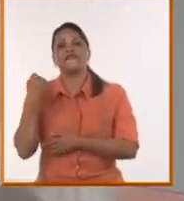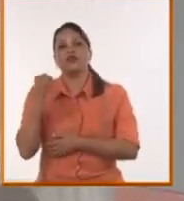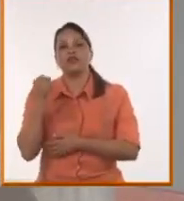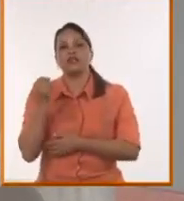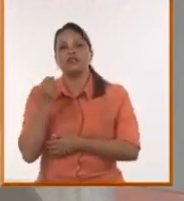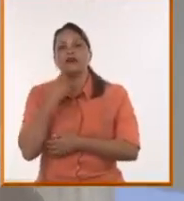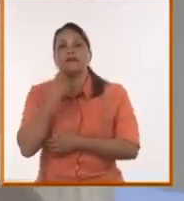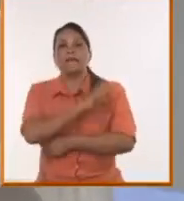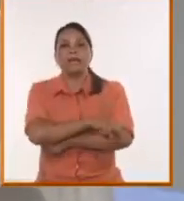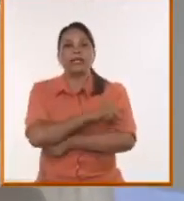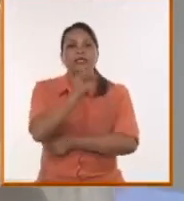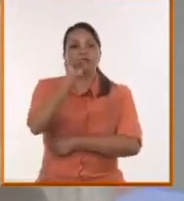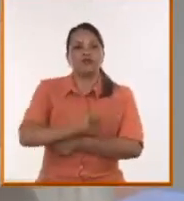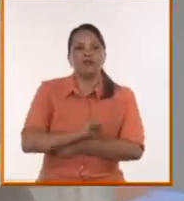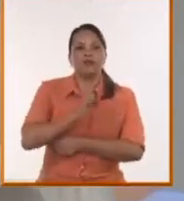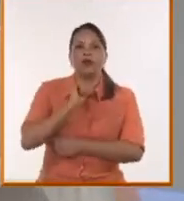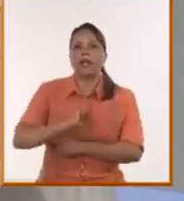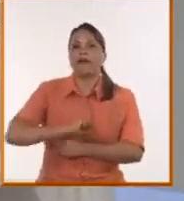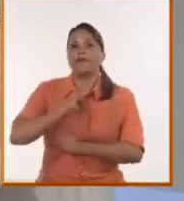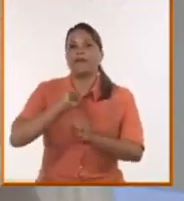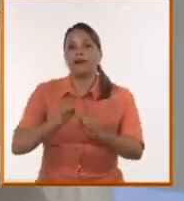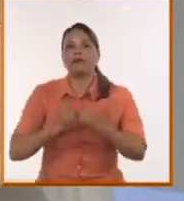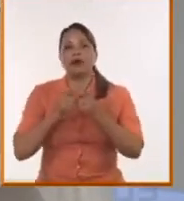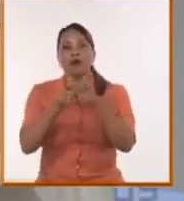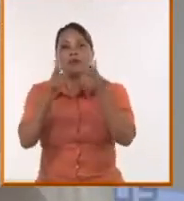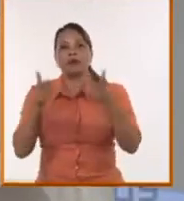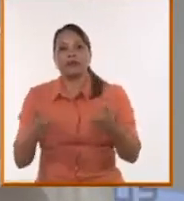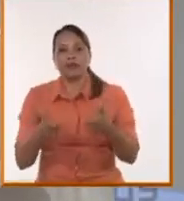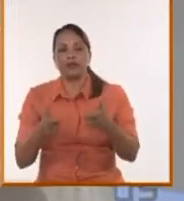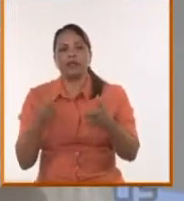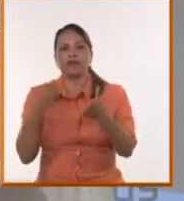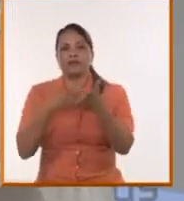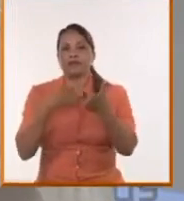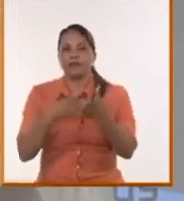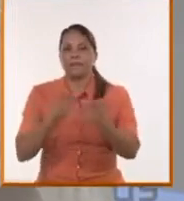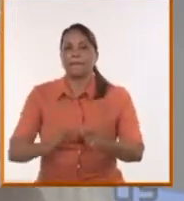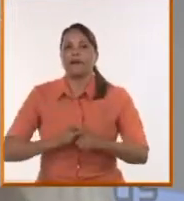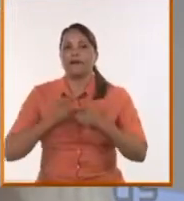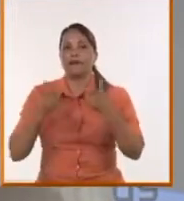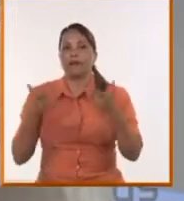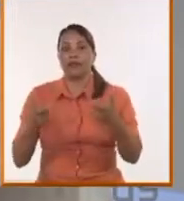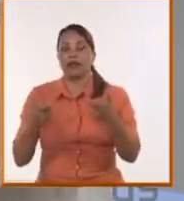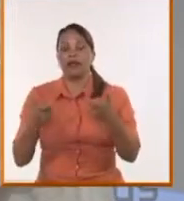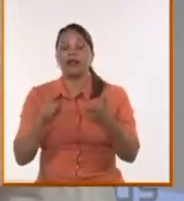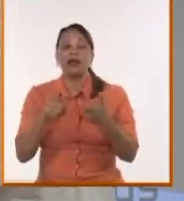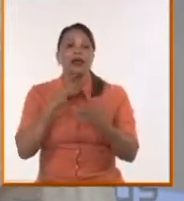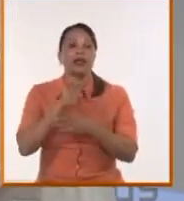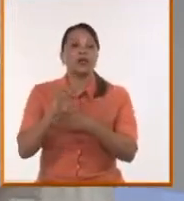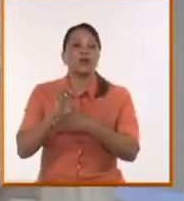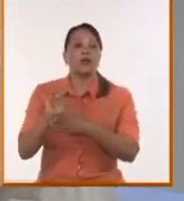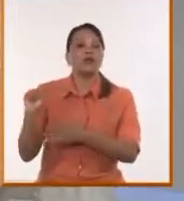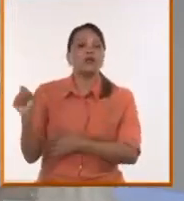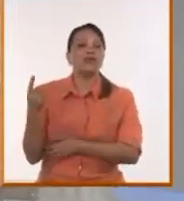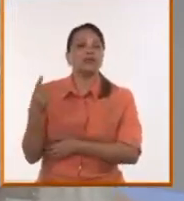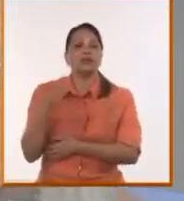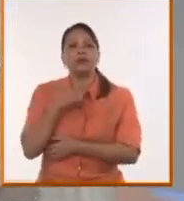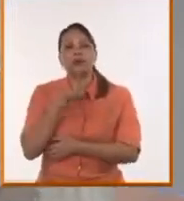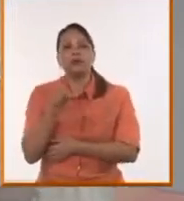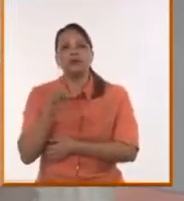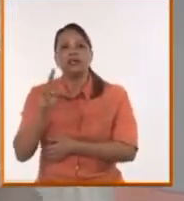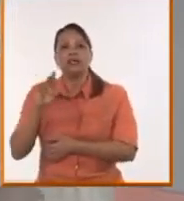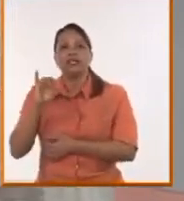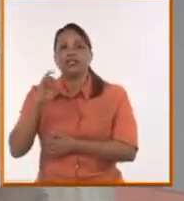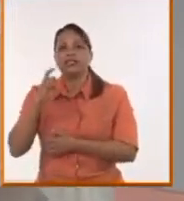el sur va a ser cada vez más grotesca y que la injerencia va a ser cada vez más grotesca. En Ecuador no solamente fue Richardson,